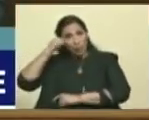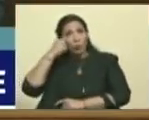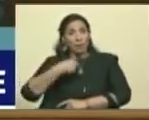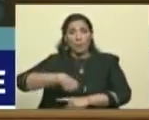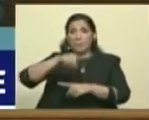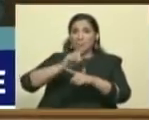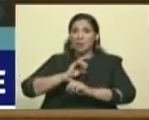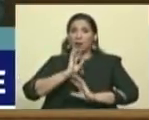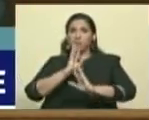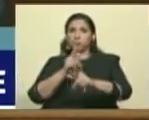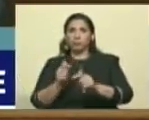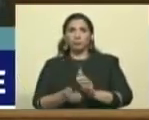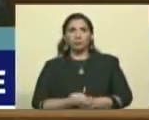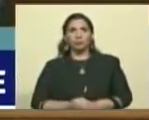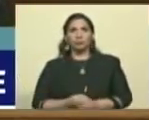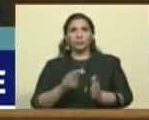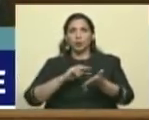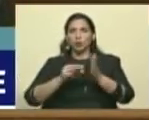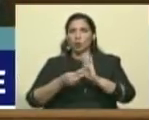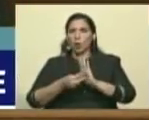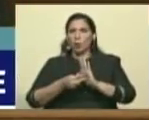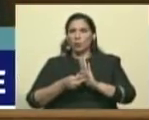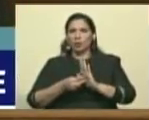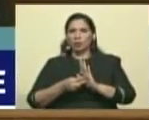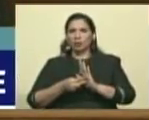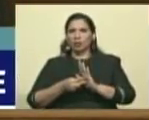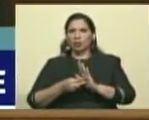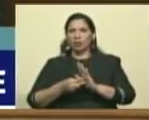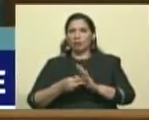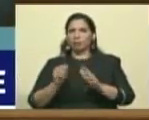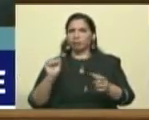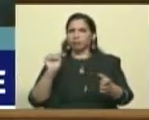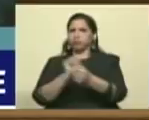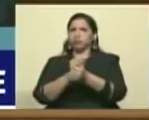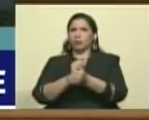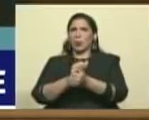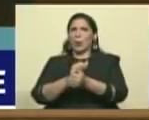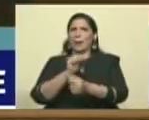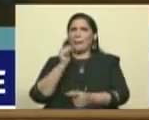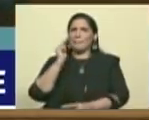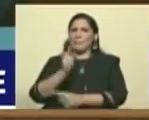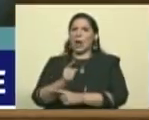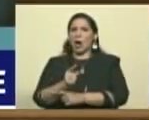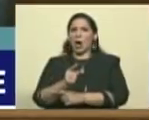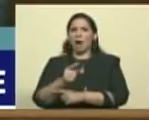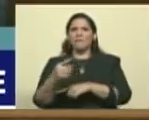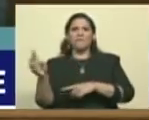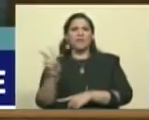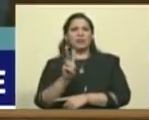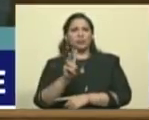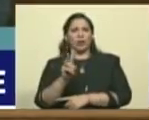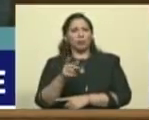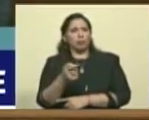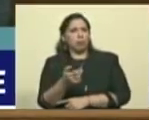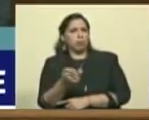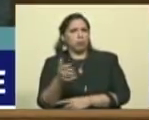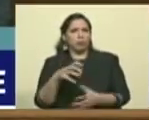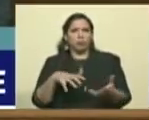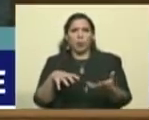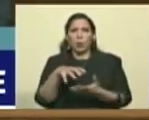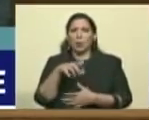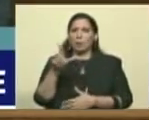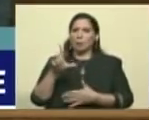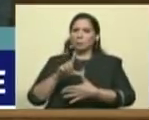el régimen de Venezuela. No es un pequeño problema en América.